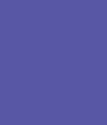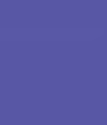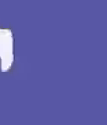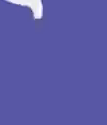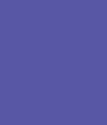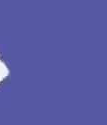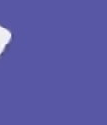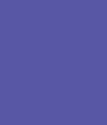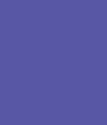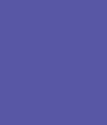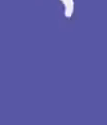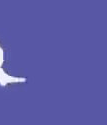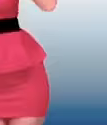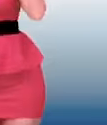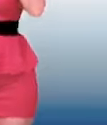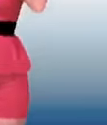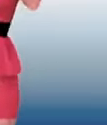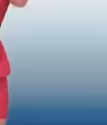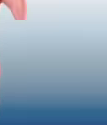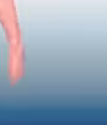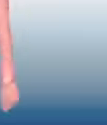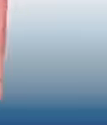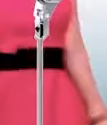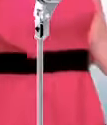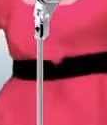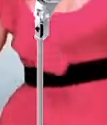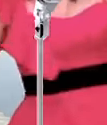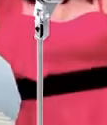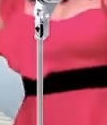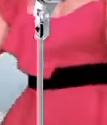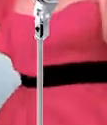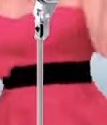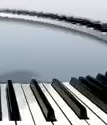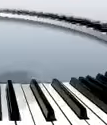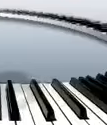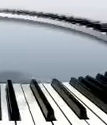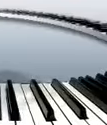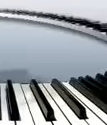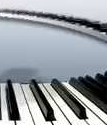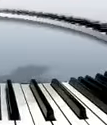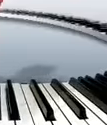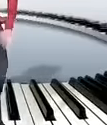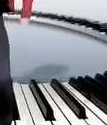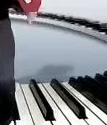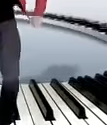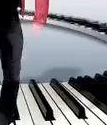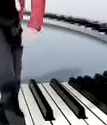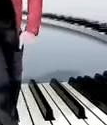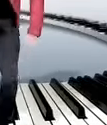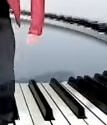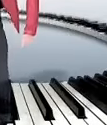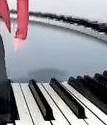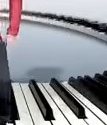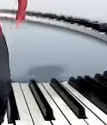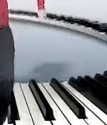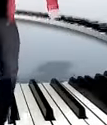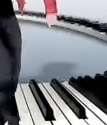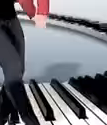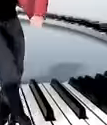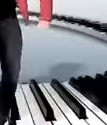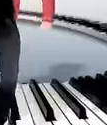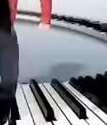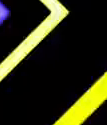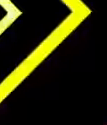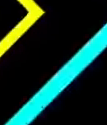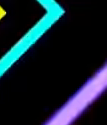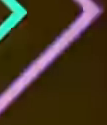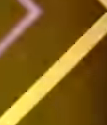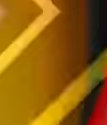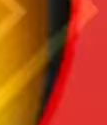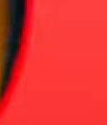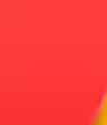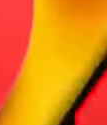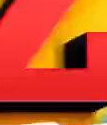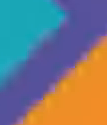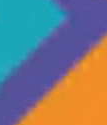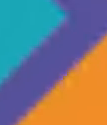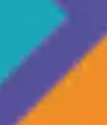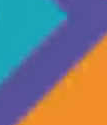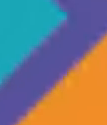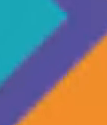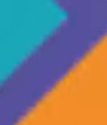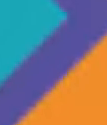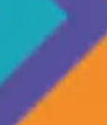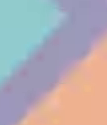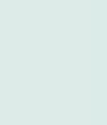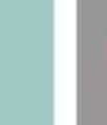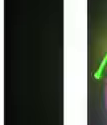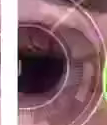viernes, a las 3. Katy Jara, el mago George y Estefany Orue, descubren tu talento musical. La voz